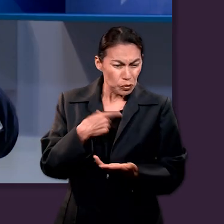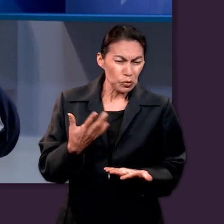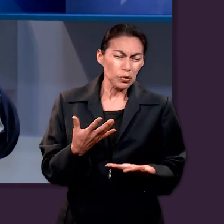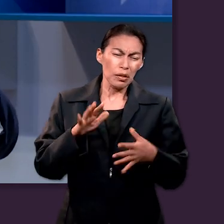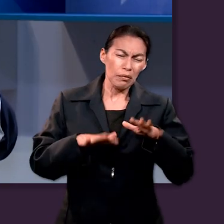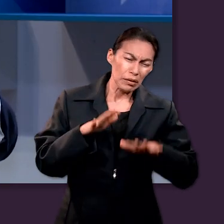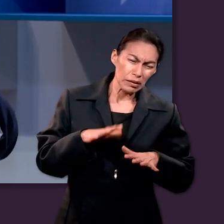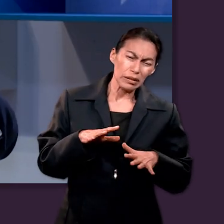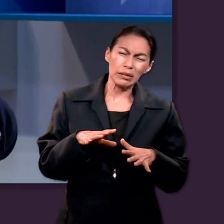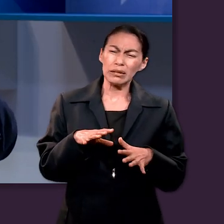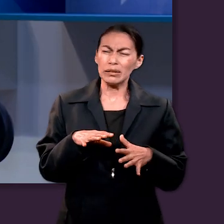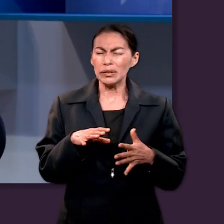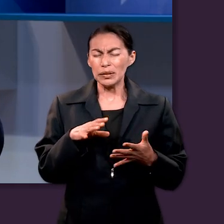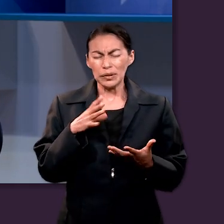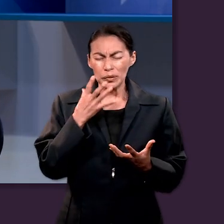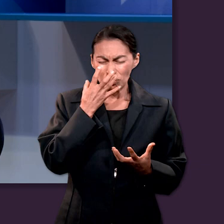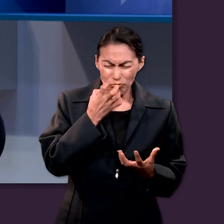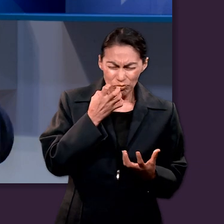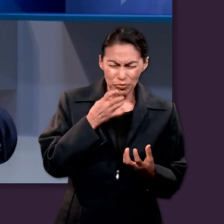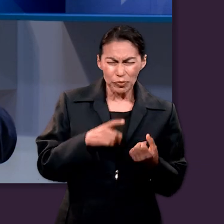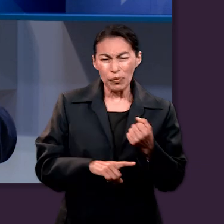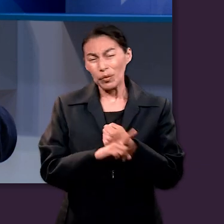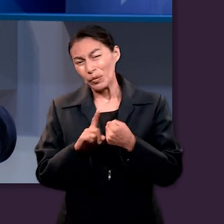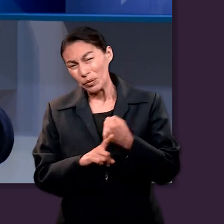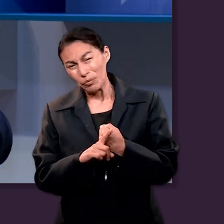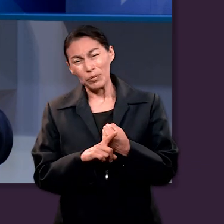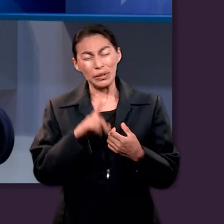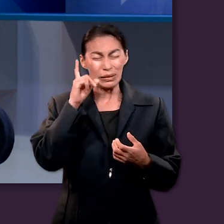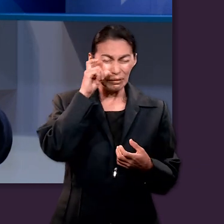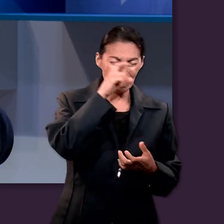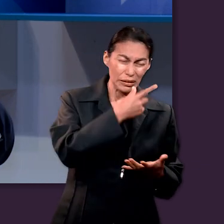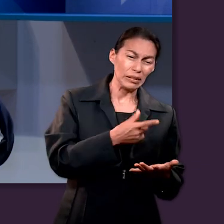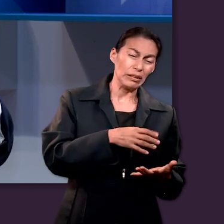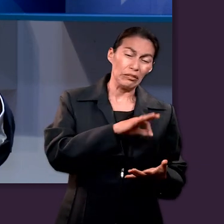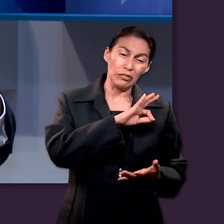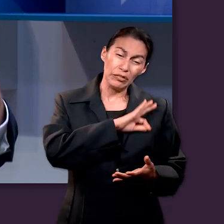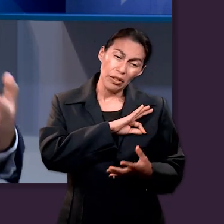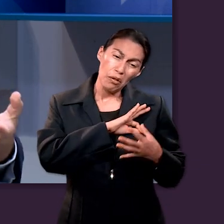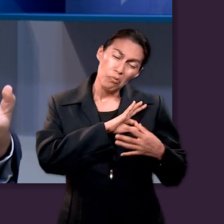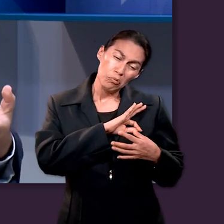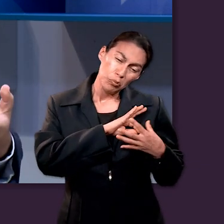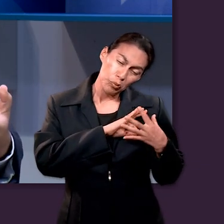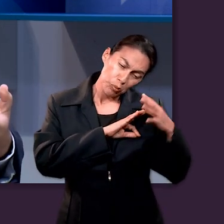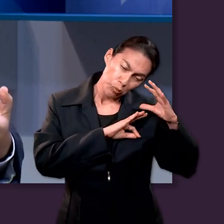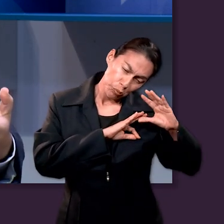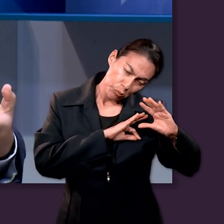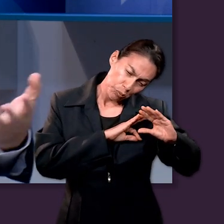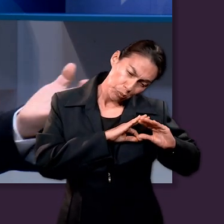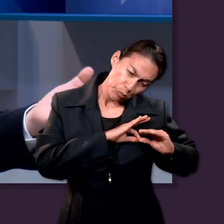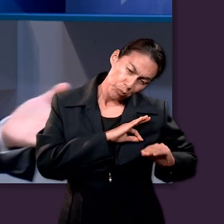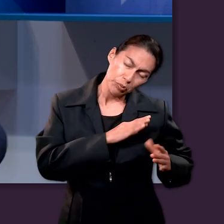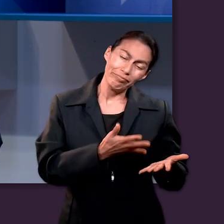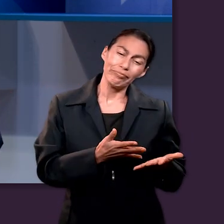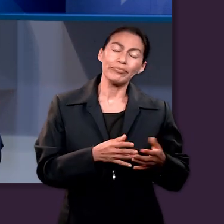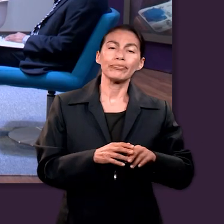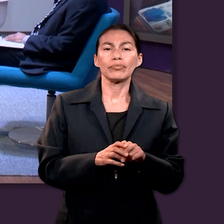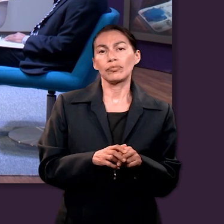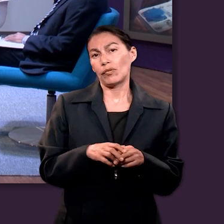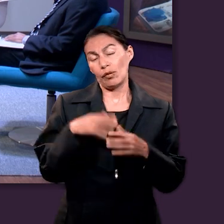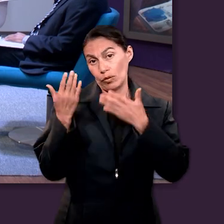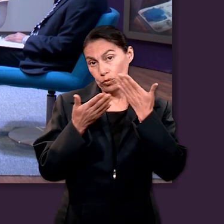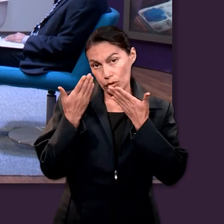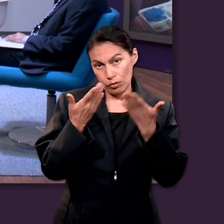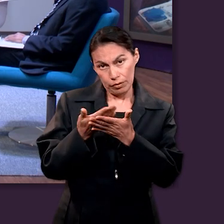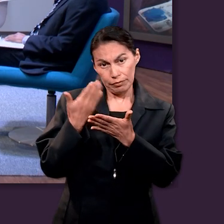cuando estamos pasando por algún desafío de fe o cuando estamos en medio de algún grisol, ¿no? Como lo hemos venido